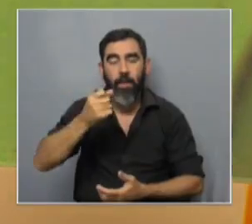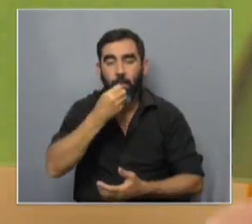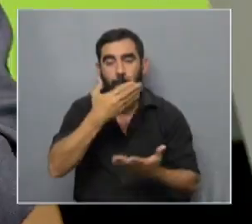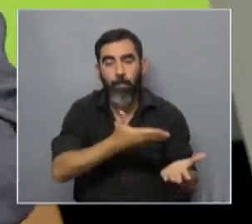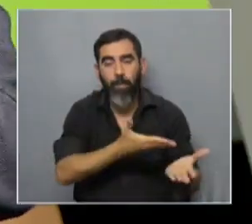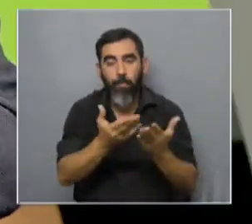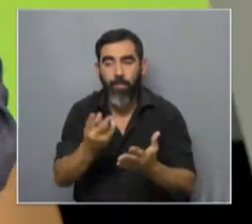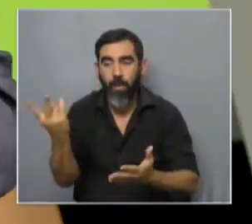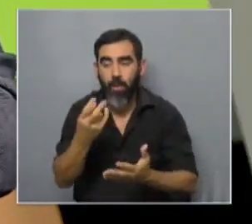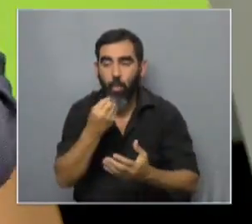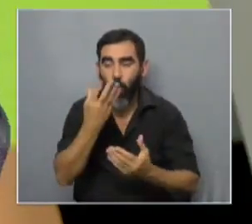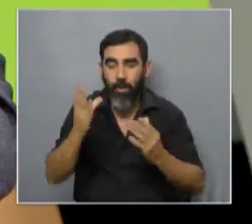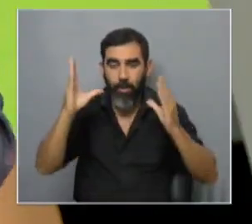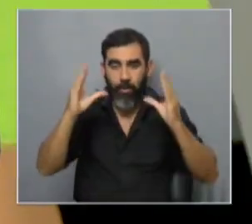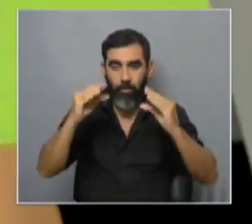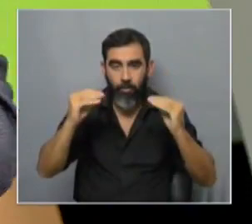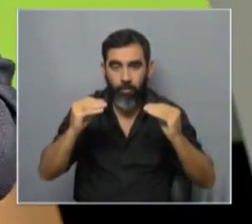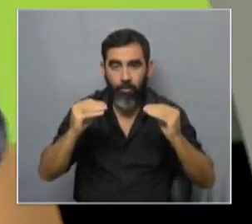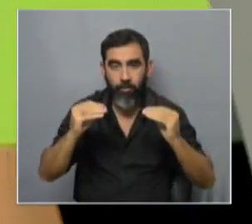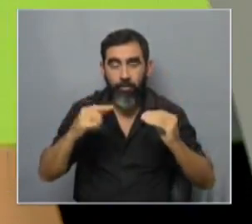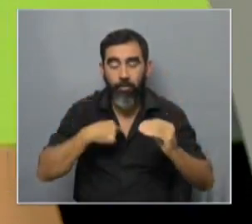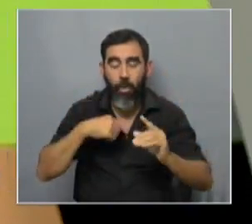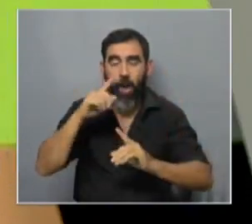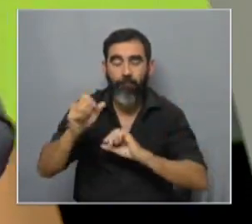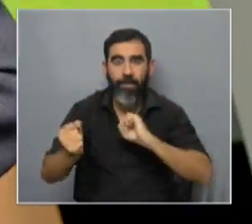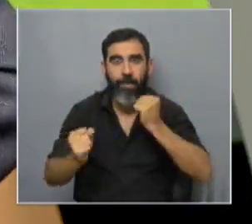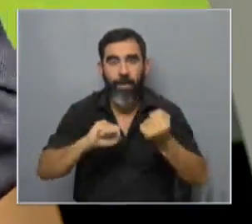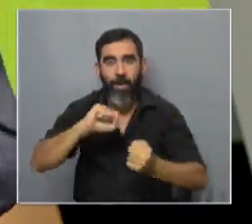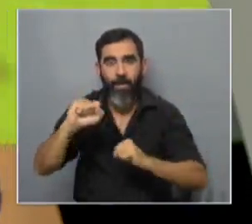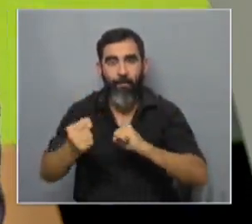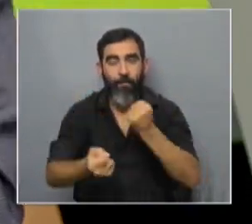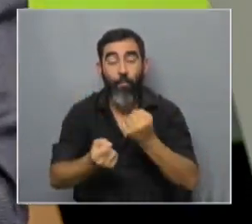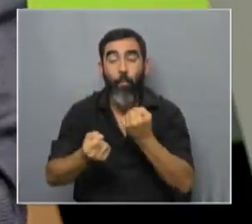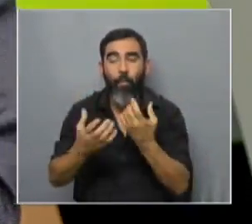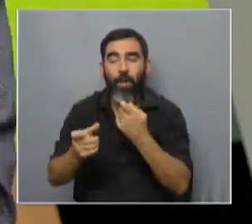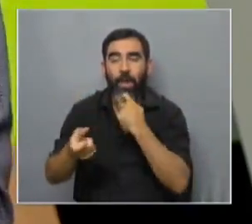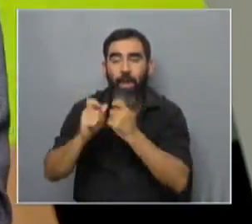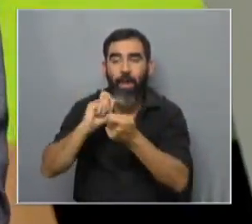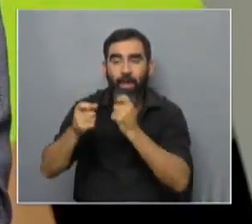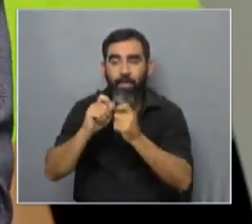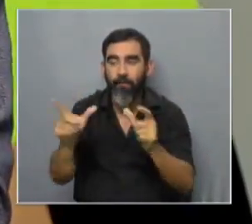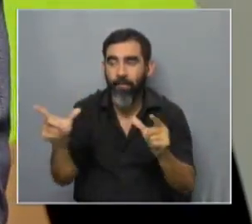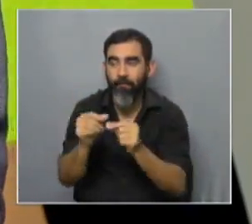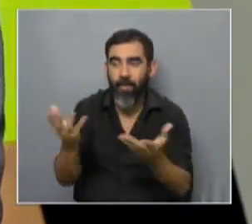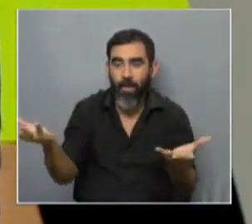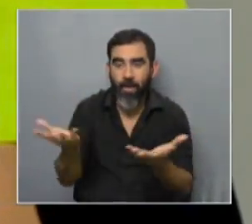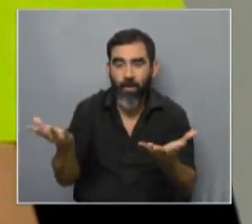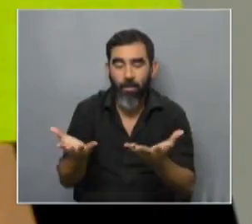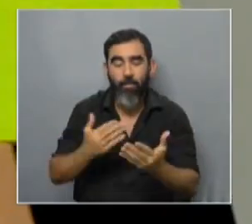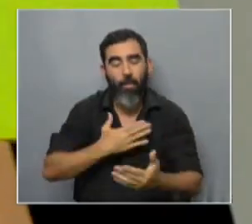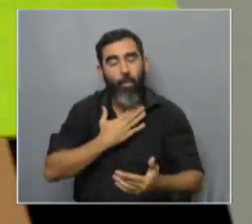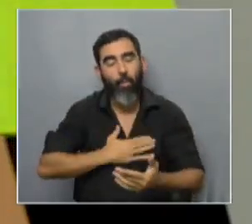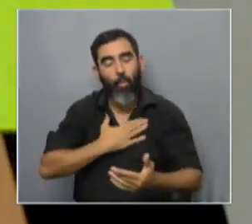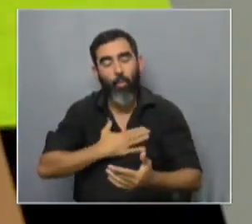todavía medio como pocas veces me pongo nervioso después de de una entrevista como la que acaba de terminar pero un